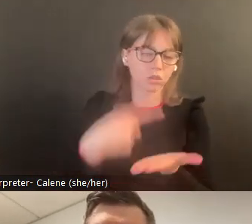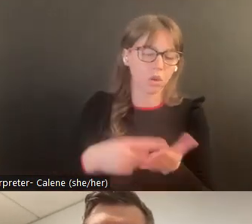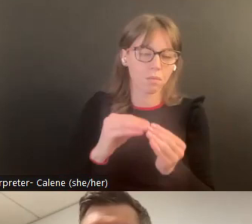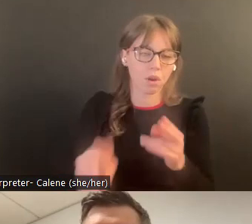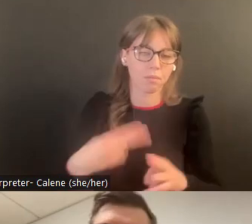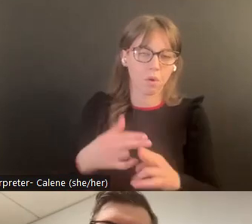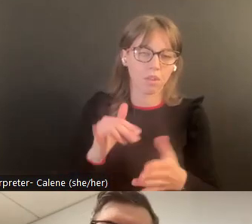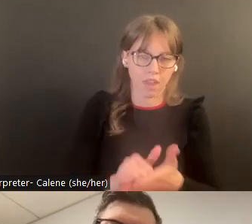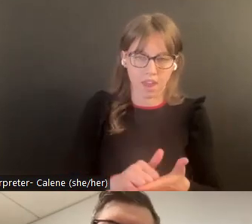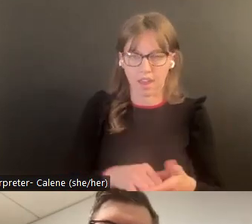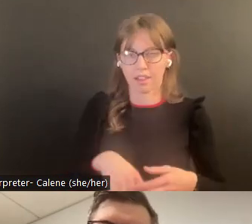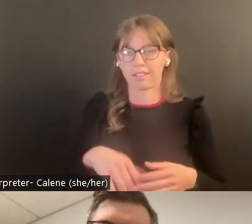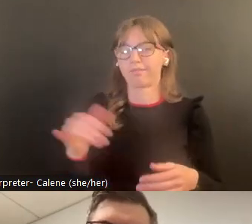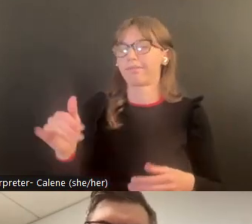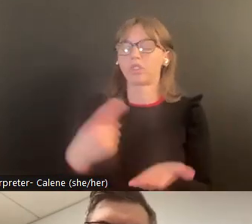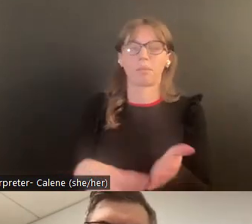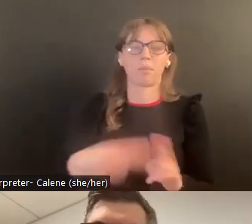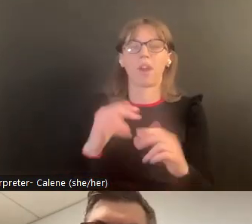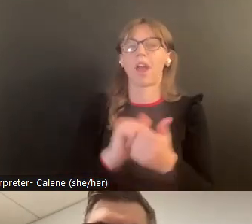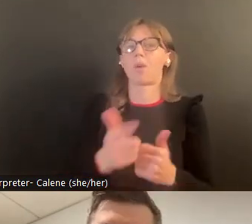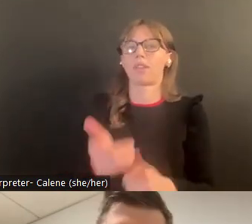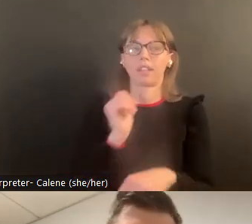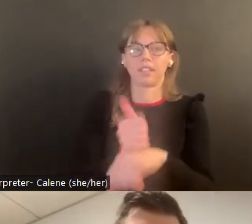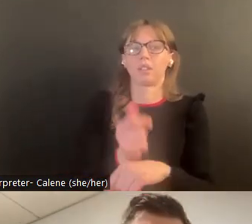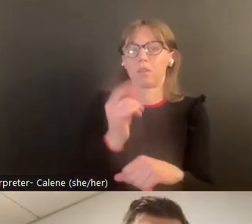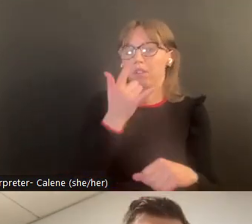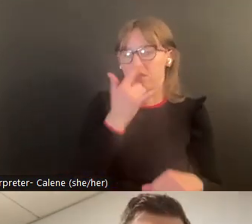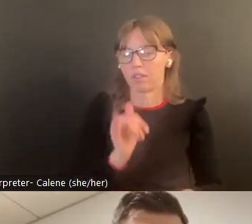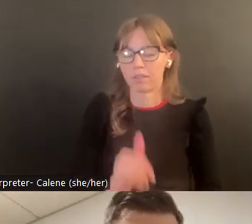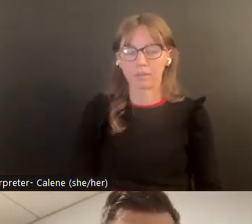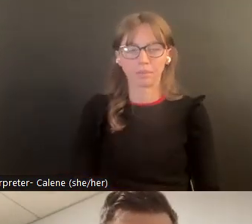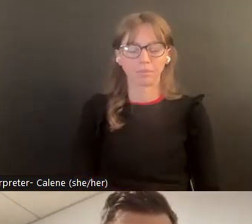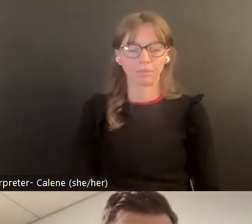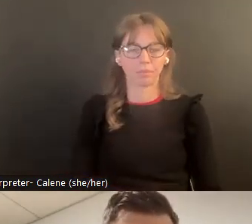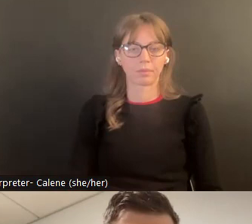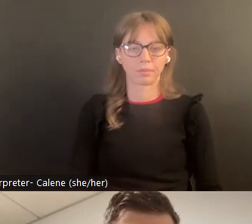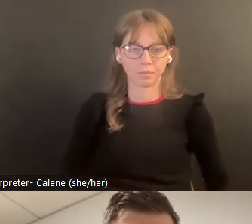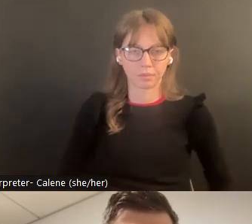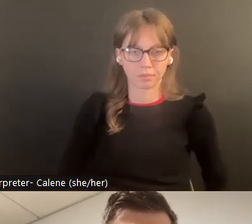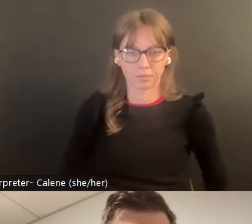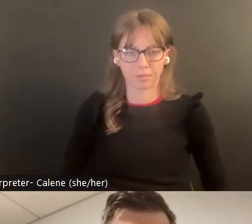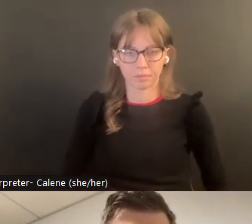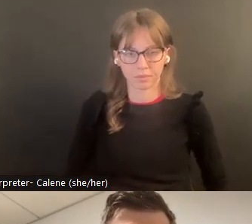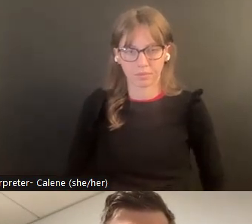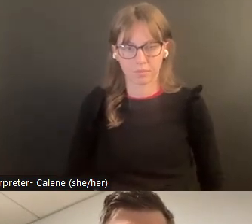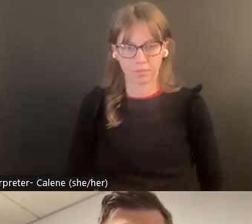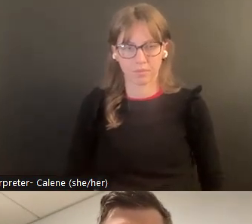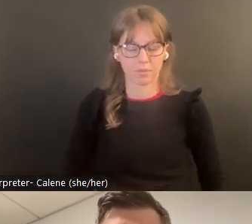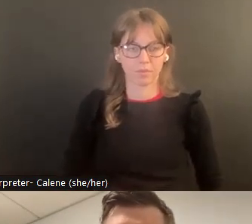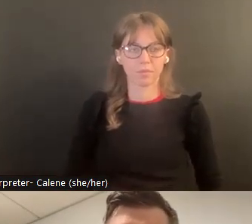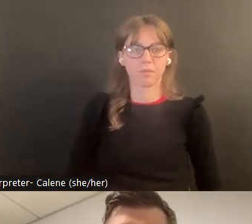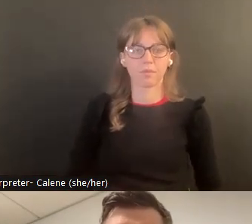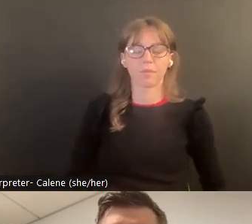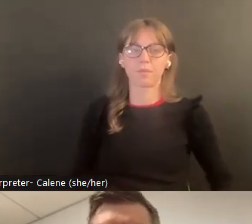hay así colección de data que envuelve y vamos a hablar de eso cuando tiene que ver con cómo se implementa este asesoramiento